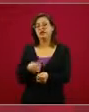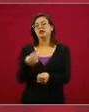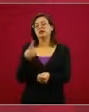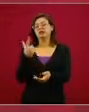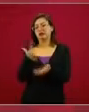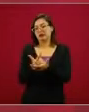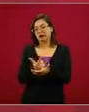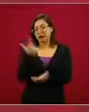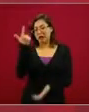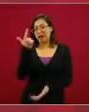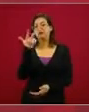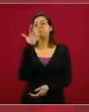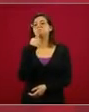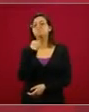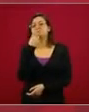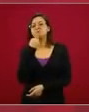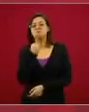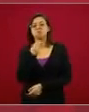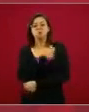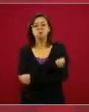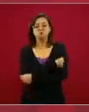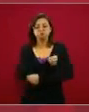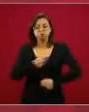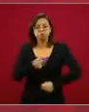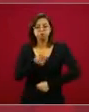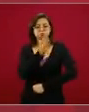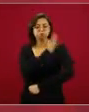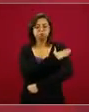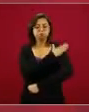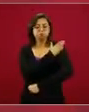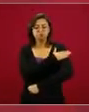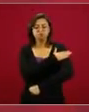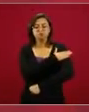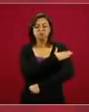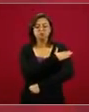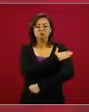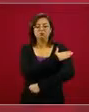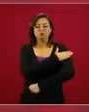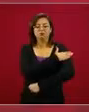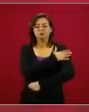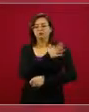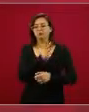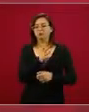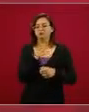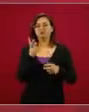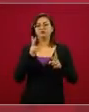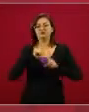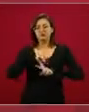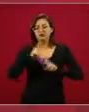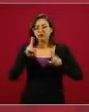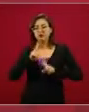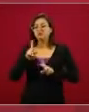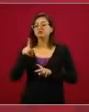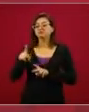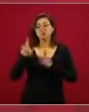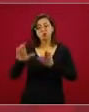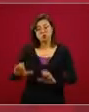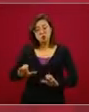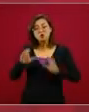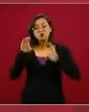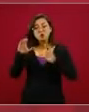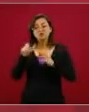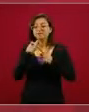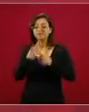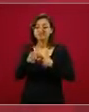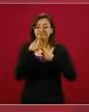-degenerativas, como es la diabetes, la obesidad, la hipertensión y enfermedades respiratorias, tienen que seguir